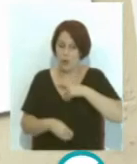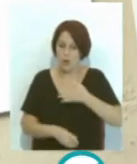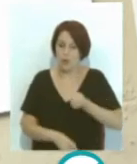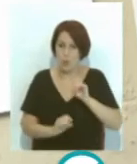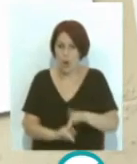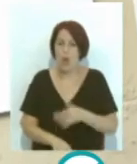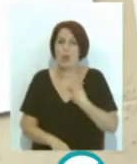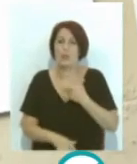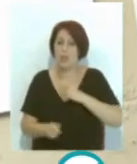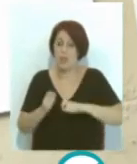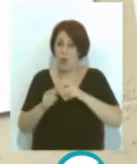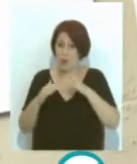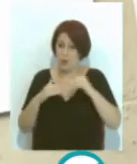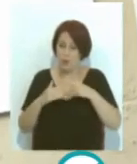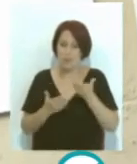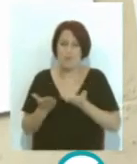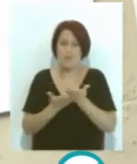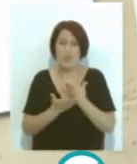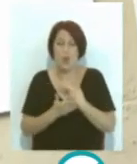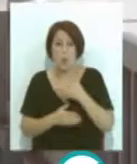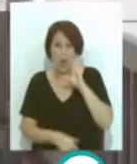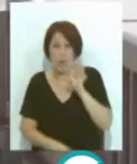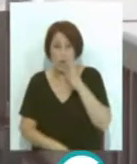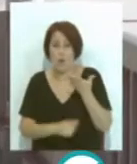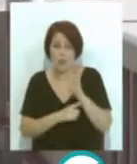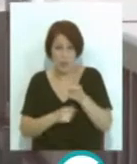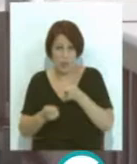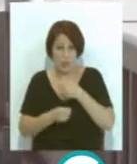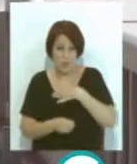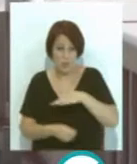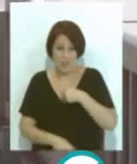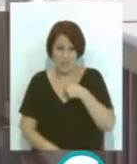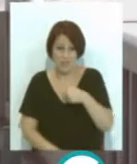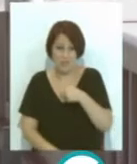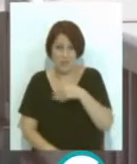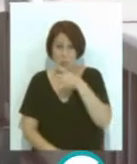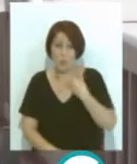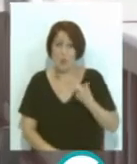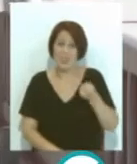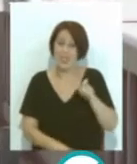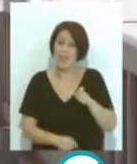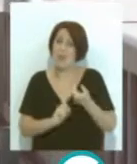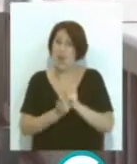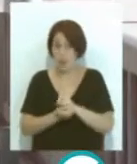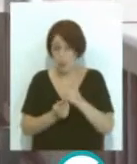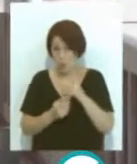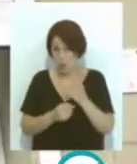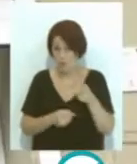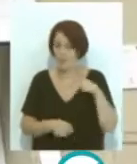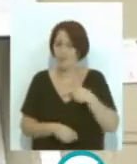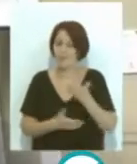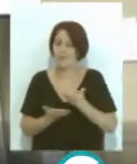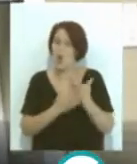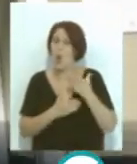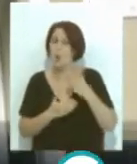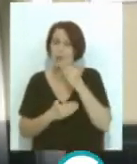Destacar que desde Facua aconsejan cautela ante la oferta comercial que intuyen se pueda derivar de estos cambios en la tarifa energética. Piden a los